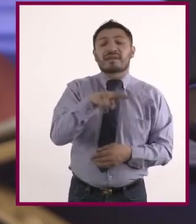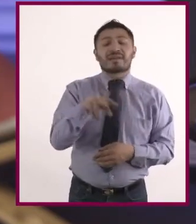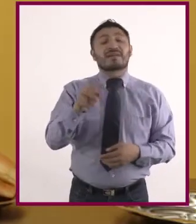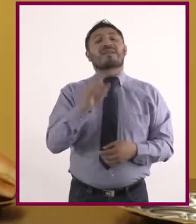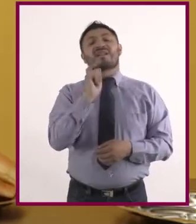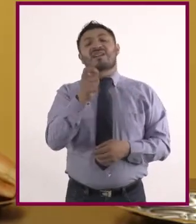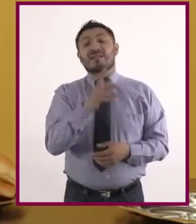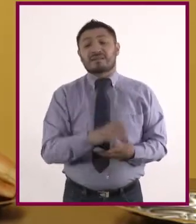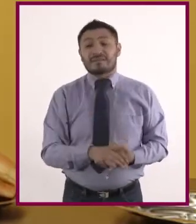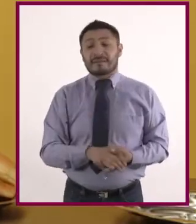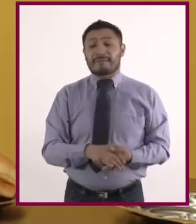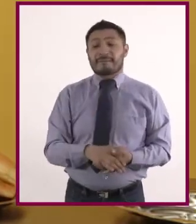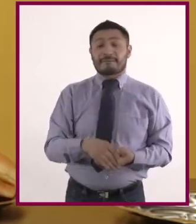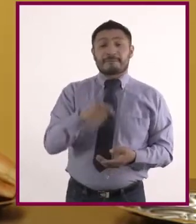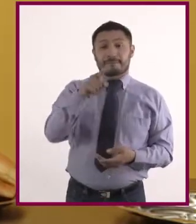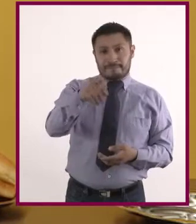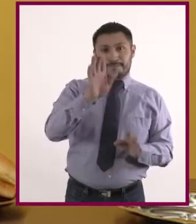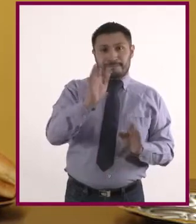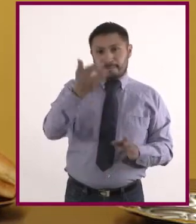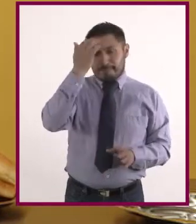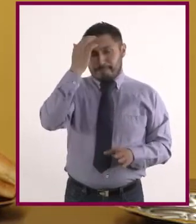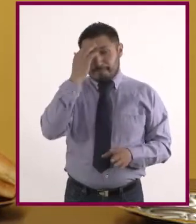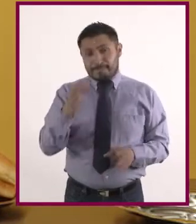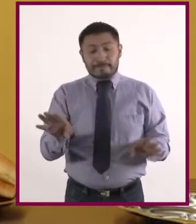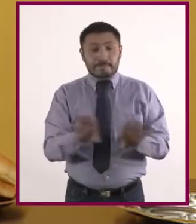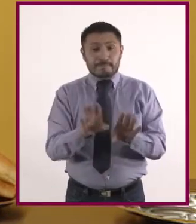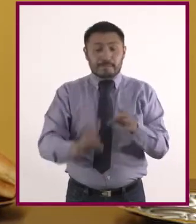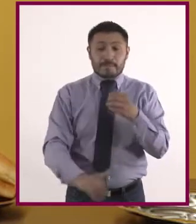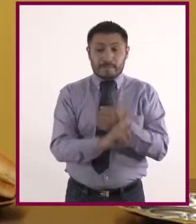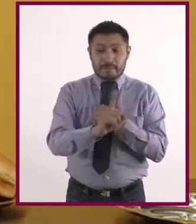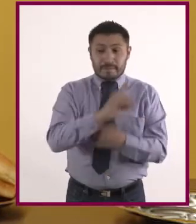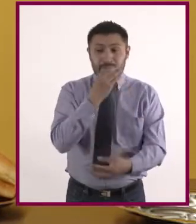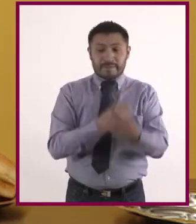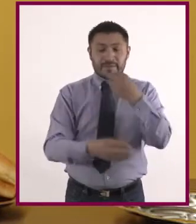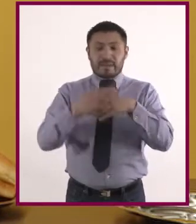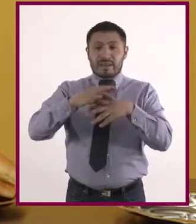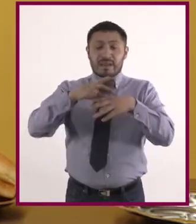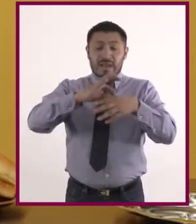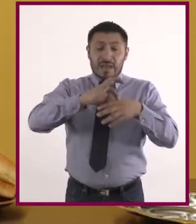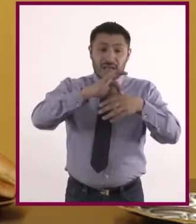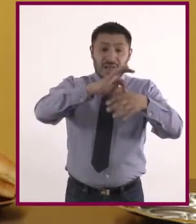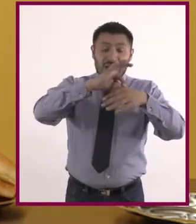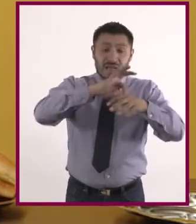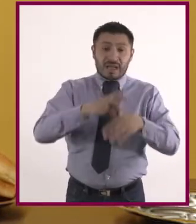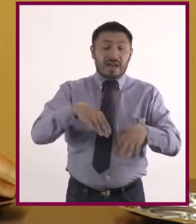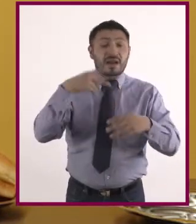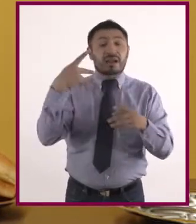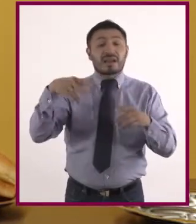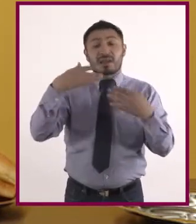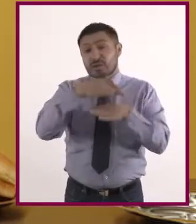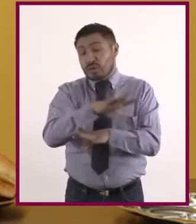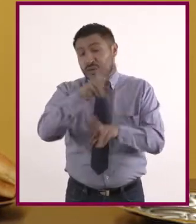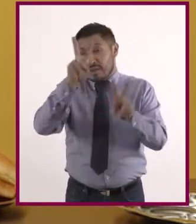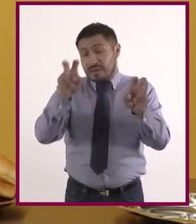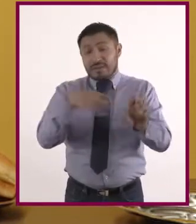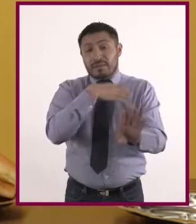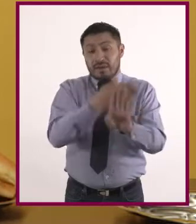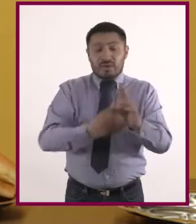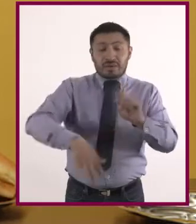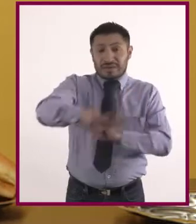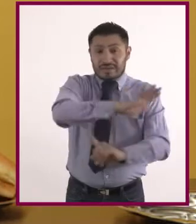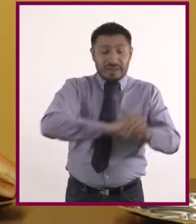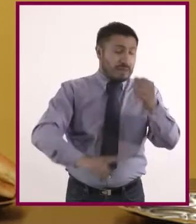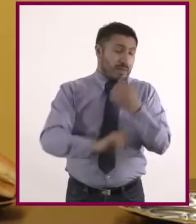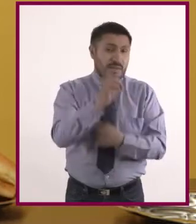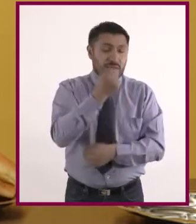¿Qué es? Pues justamente ya que conocimos las implicaciones de comer carne y productos de la industria ganadera sobre el cambio climático y los problemas de salud,